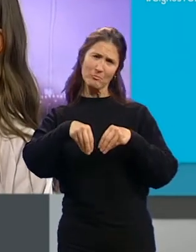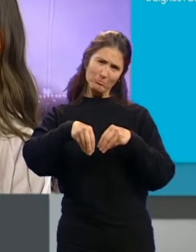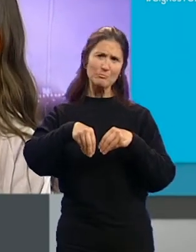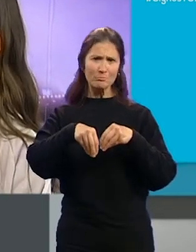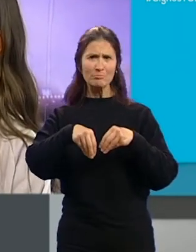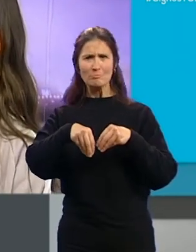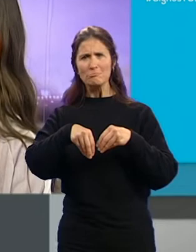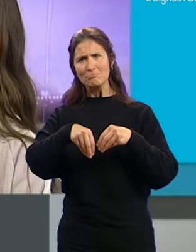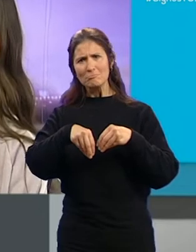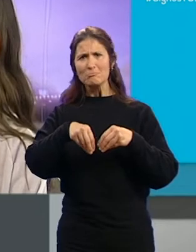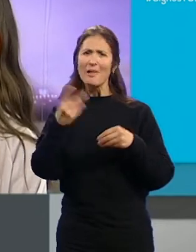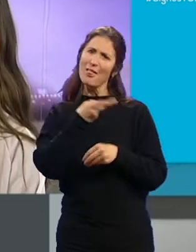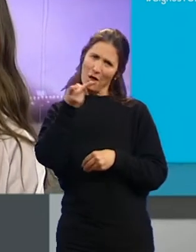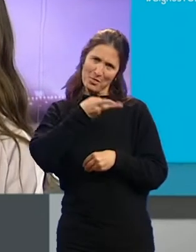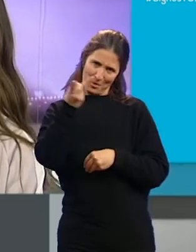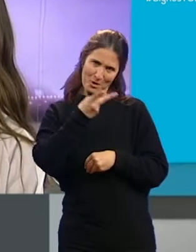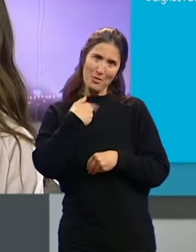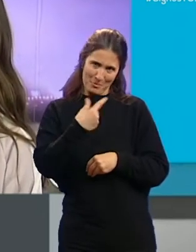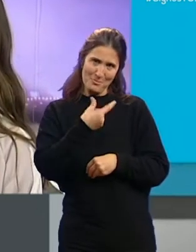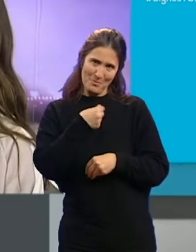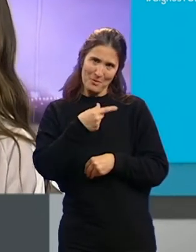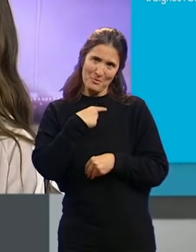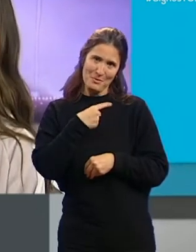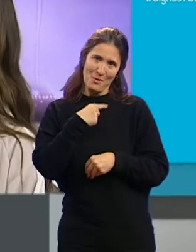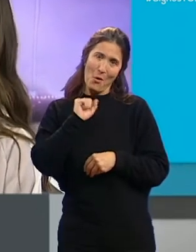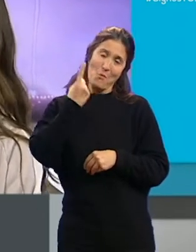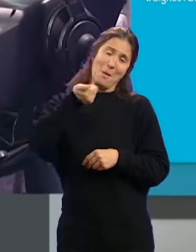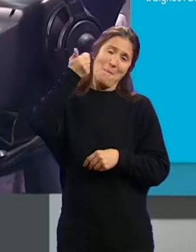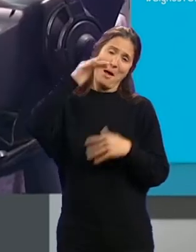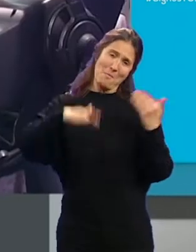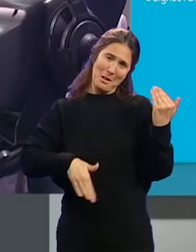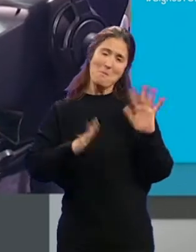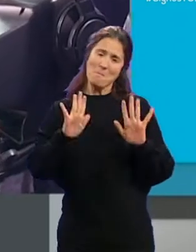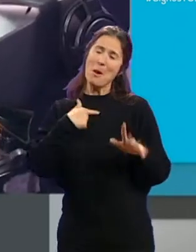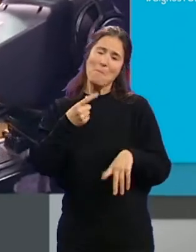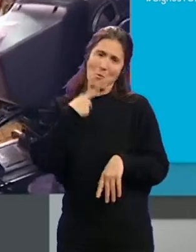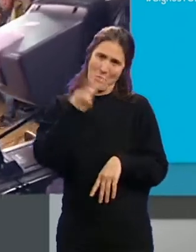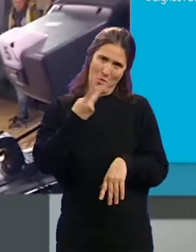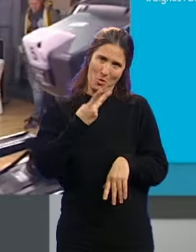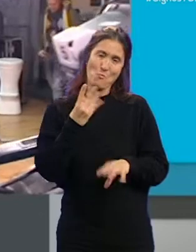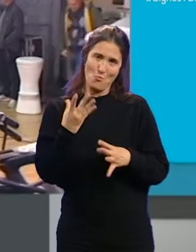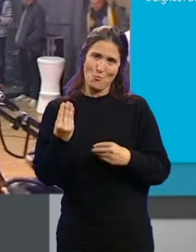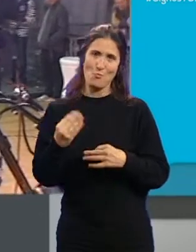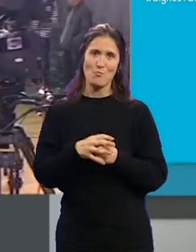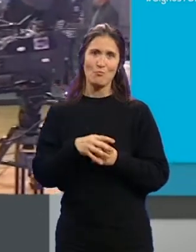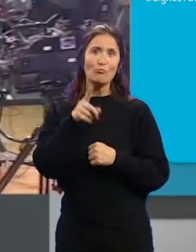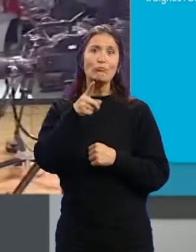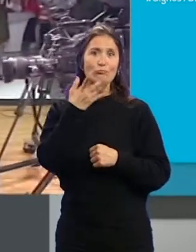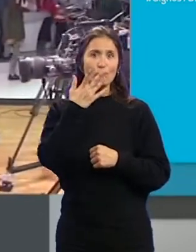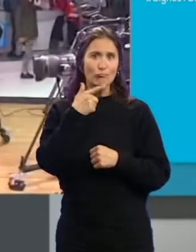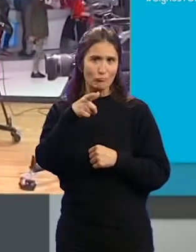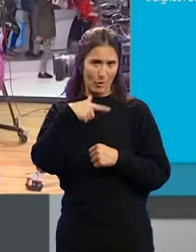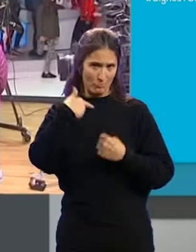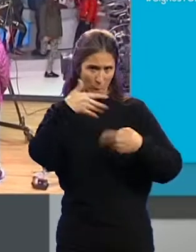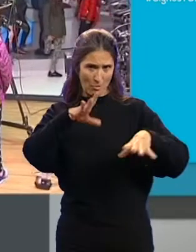me gustan las dos cosas... ...una me gusta más que otra... ...pero me han gustado las dos cosas mucho. Y tú hubieras querido que te hubiéramos